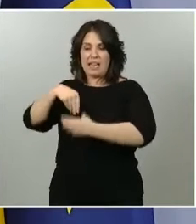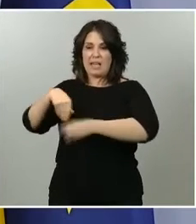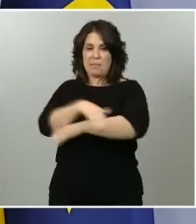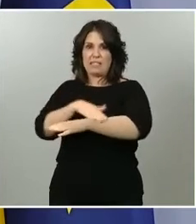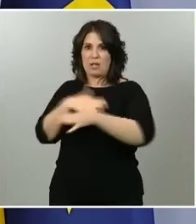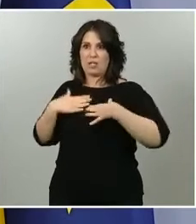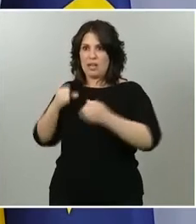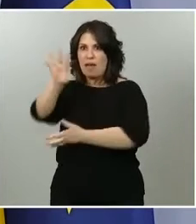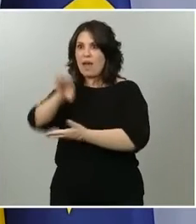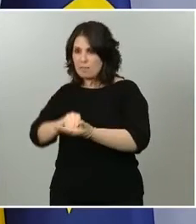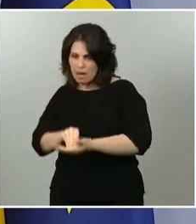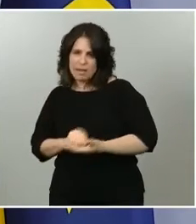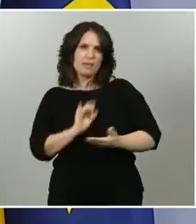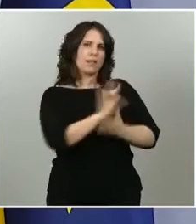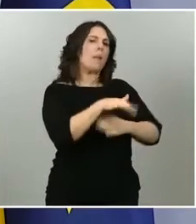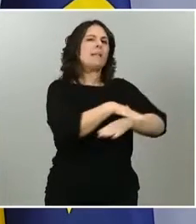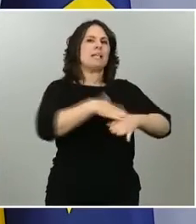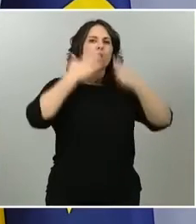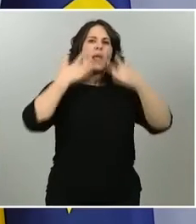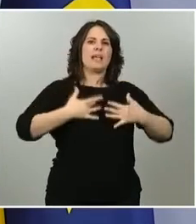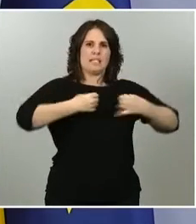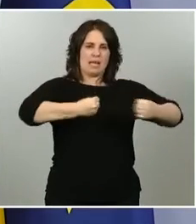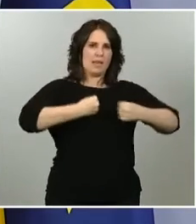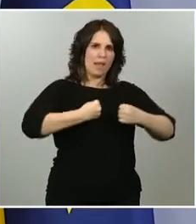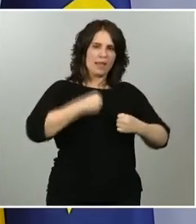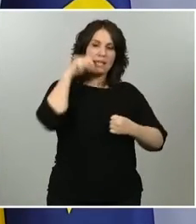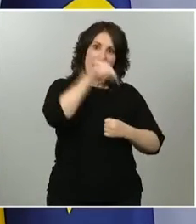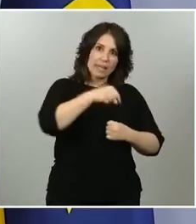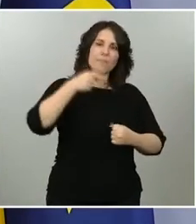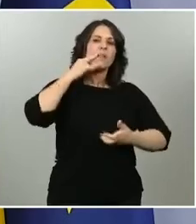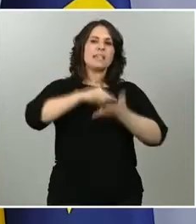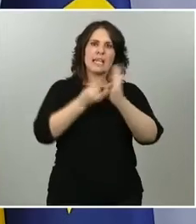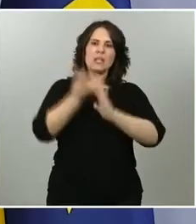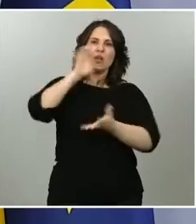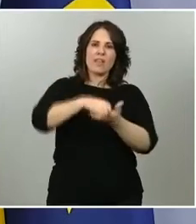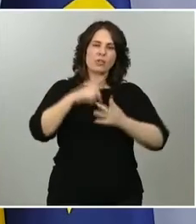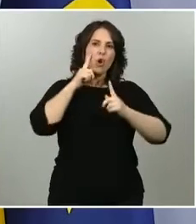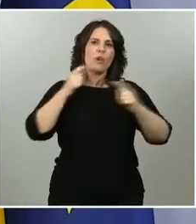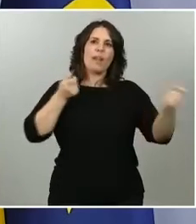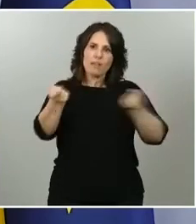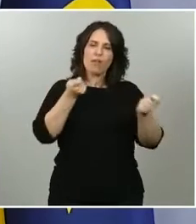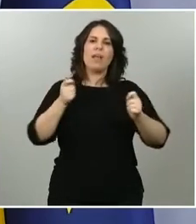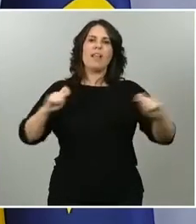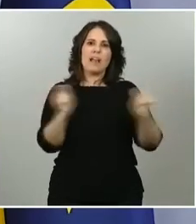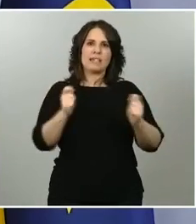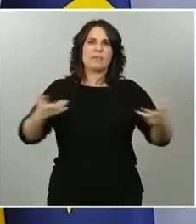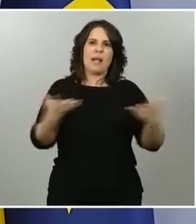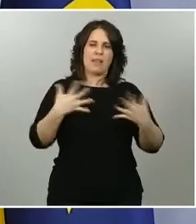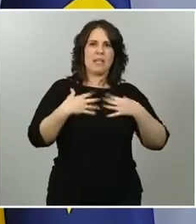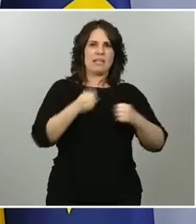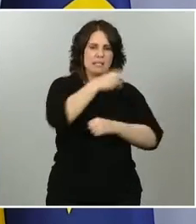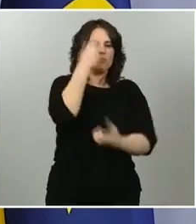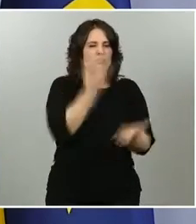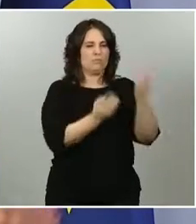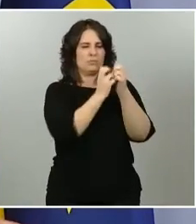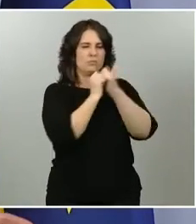Ministerio del Ministerio de Sanidad y ahí son evaluadas por los técnicos del Centro de Coordinación de Alertas y Emergencias Sanitarias. Estos técnicos hacen una evaluación